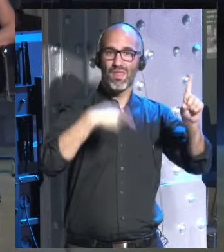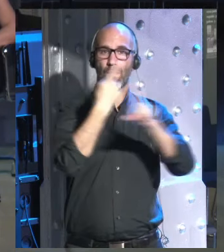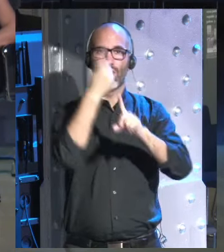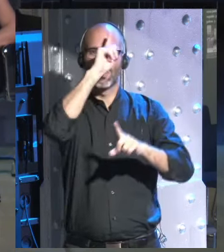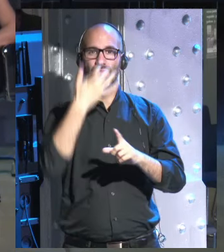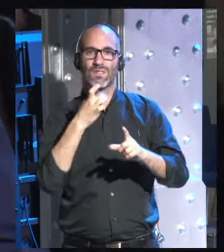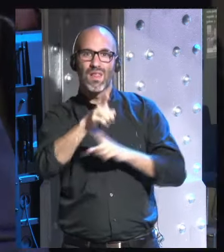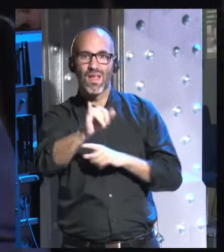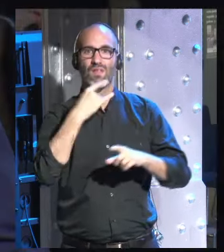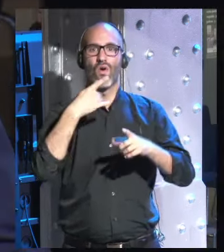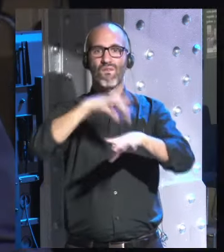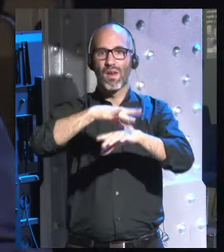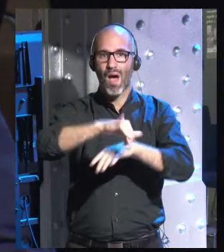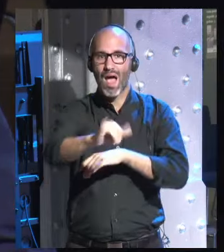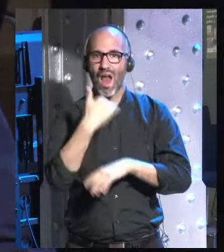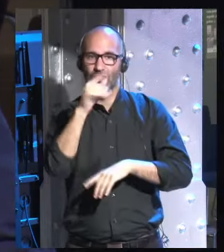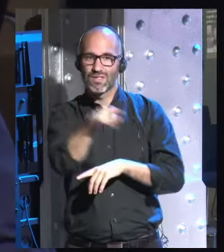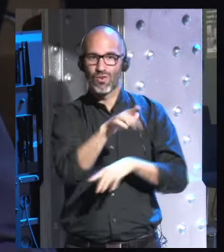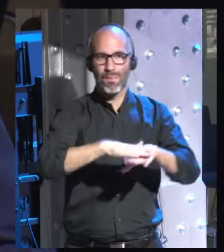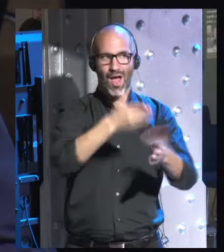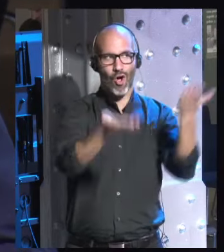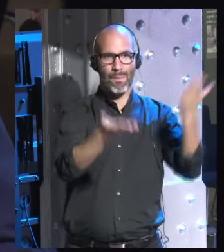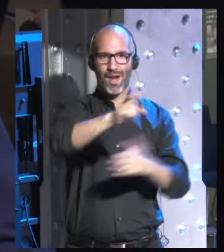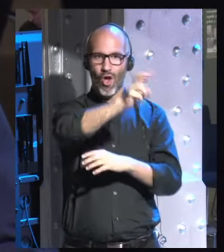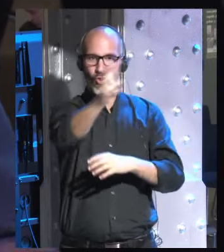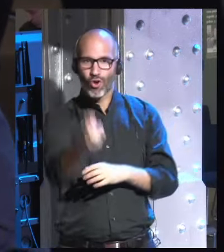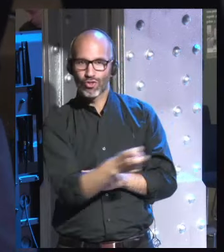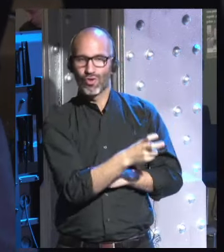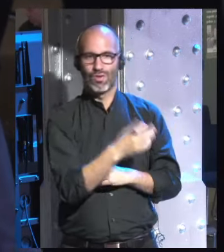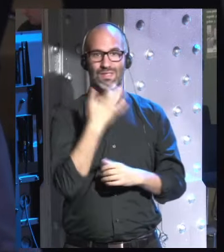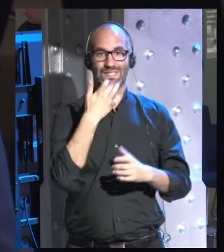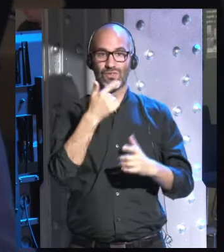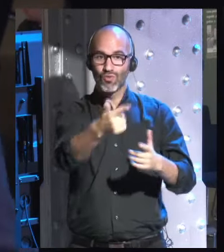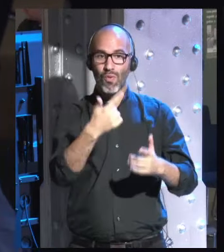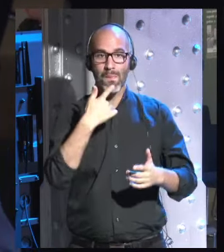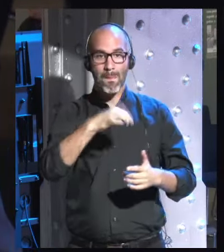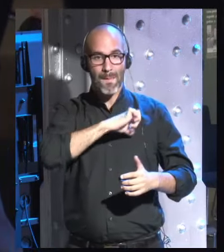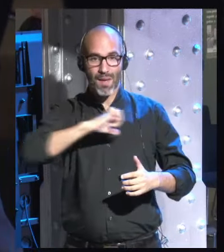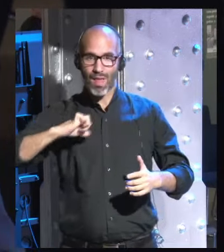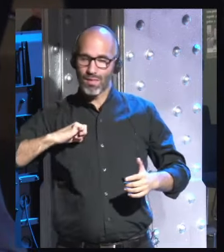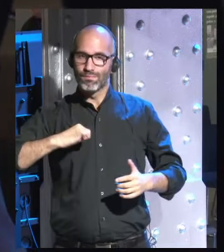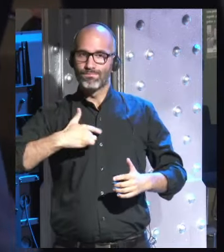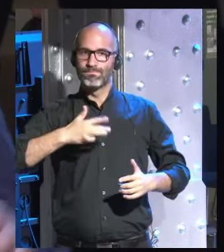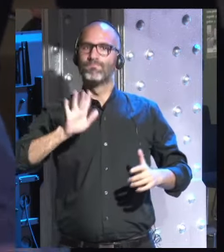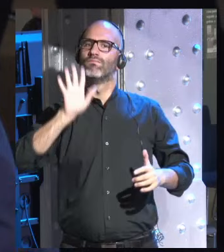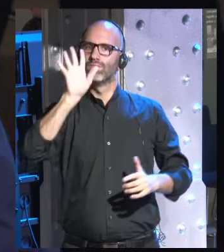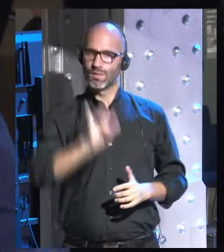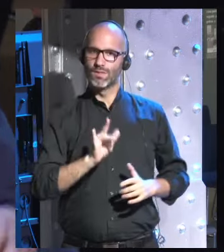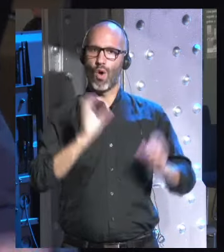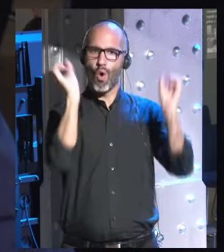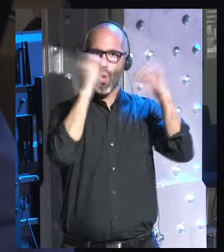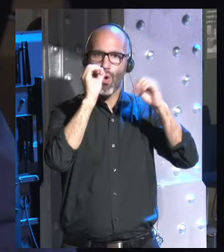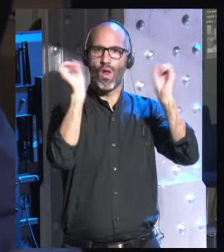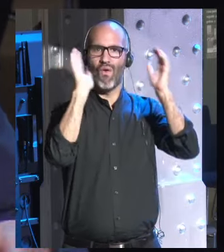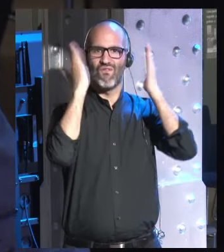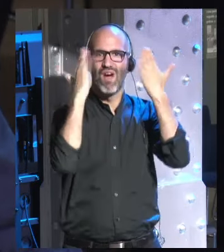un cáncer incipiente etcétera si rindes si cedes tu privacidad y si permites a Google a